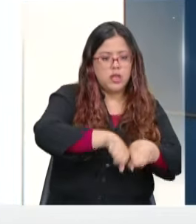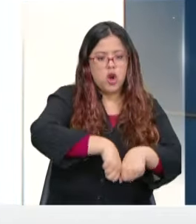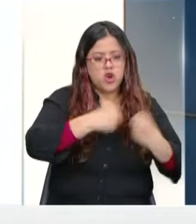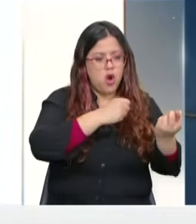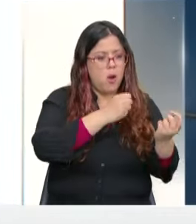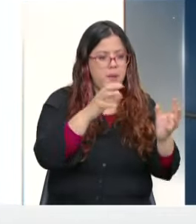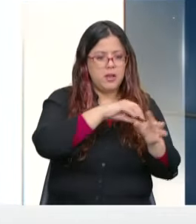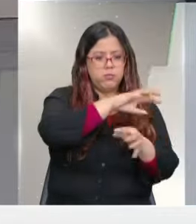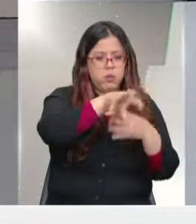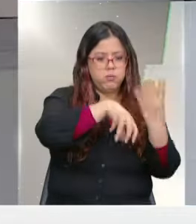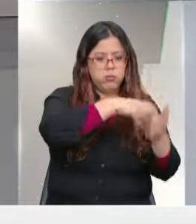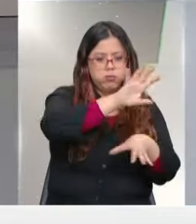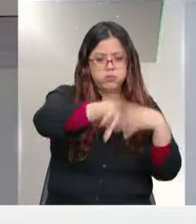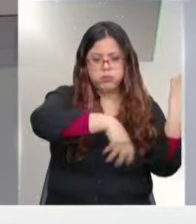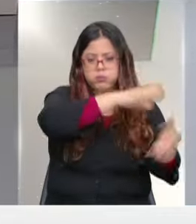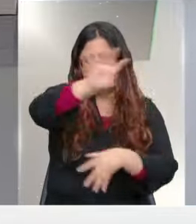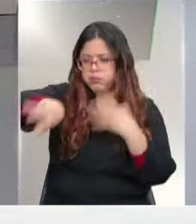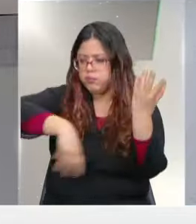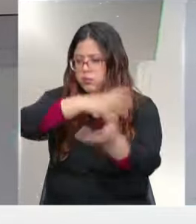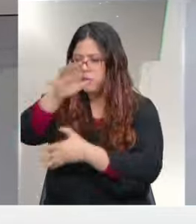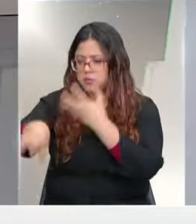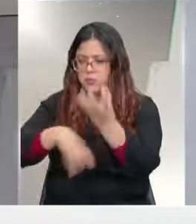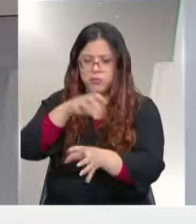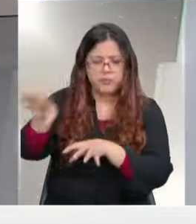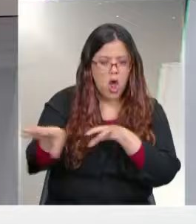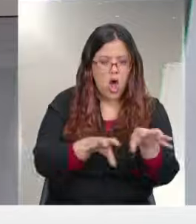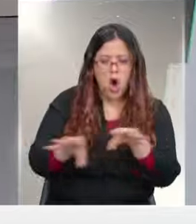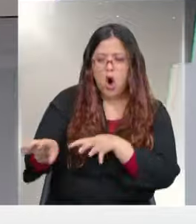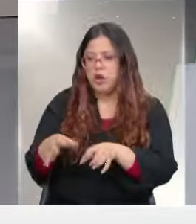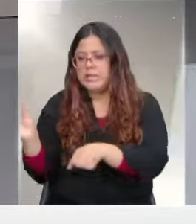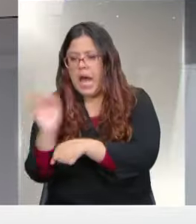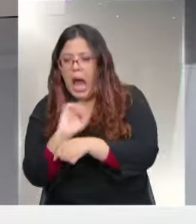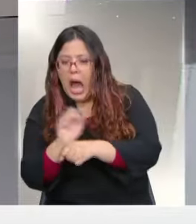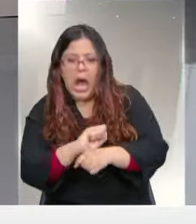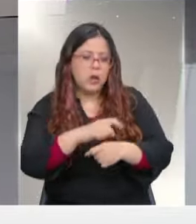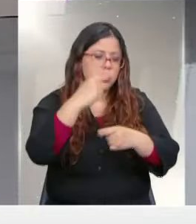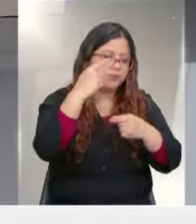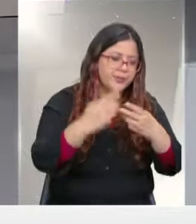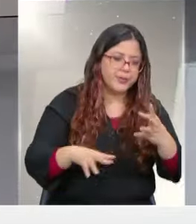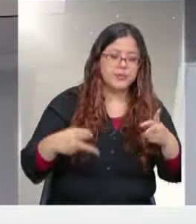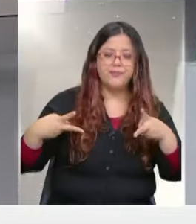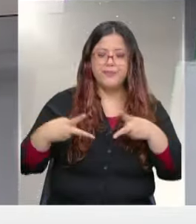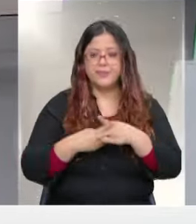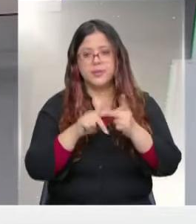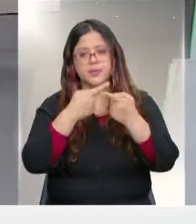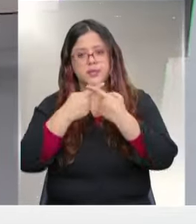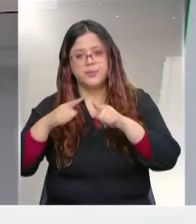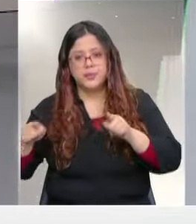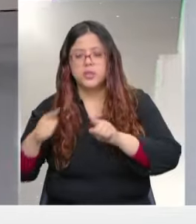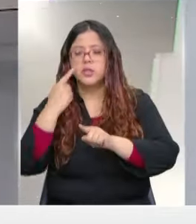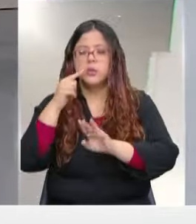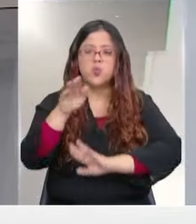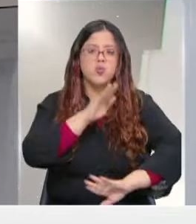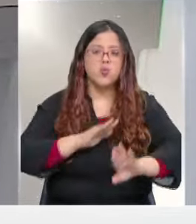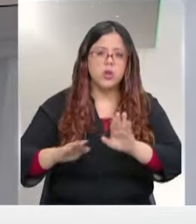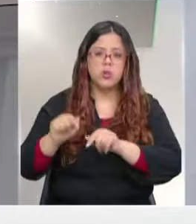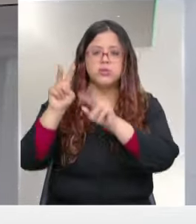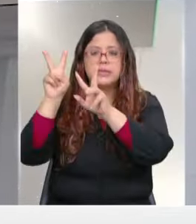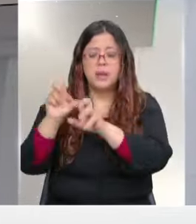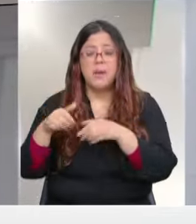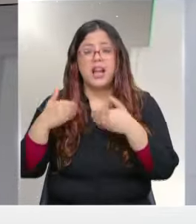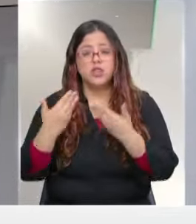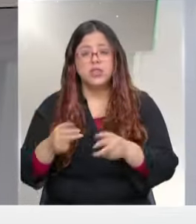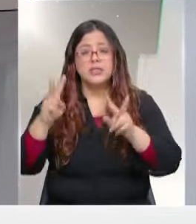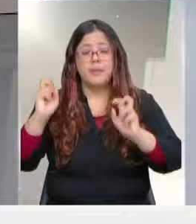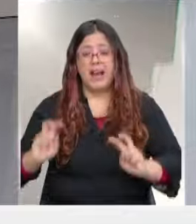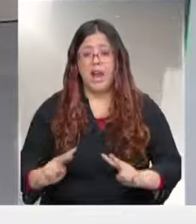Y acá va trayendo escombros, va trayendo material, automóviles, se corta la energía eléctrica, mucho cuidado con aquello. Y entonces,